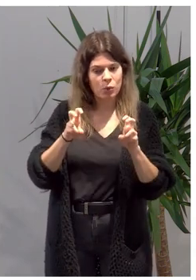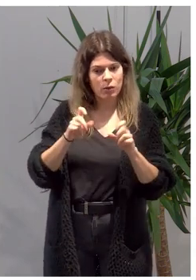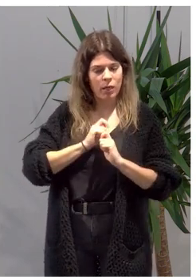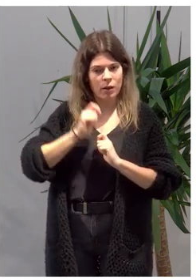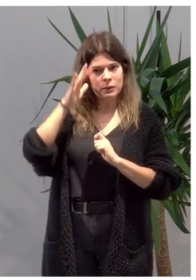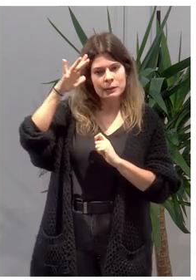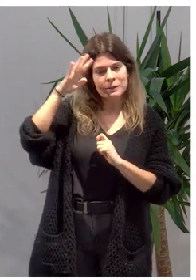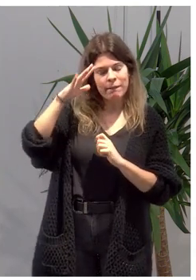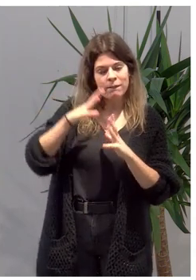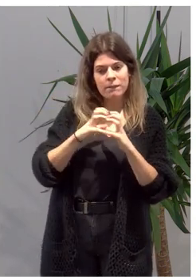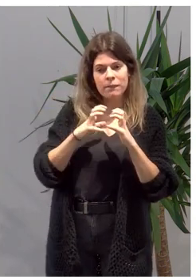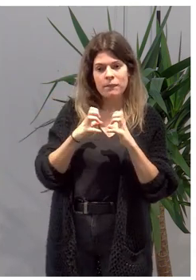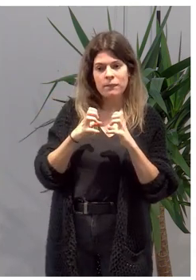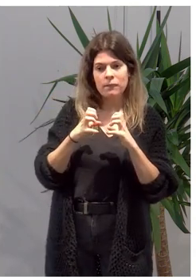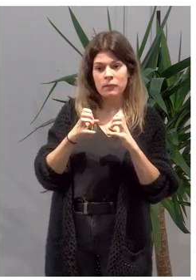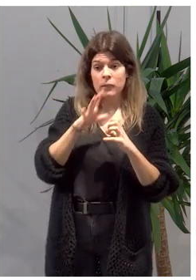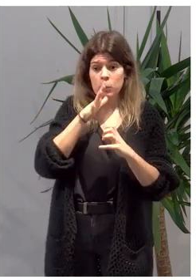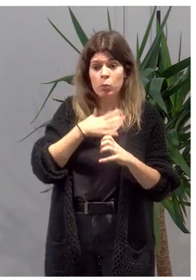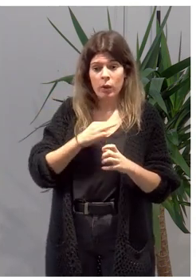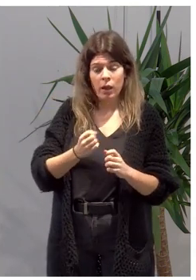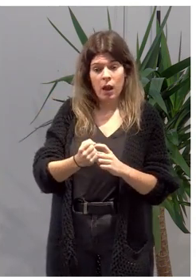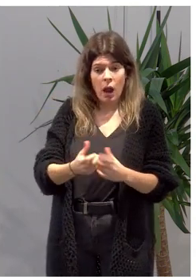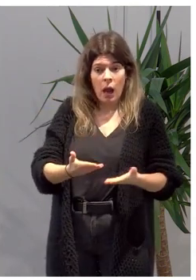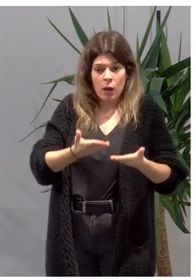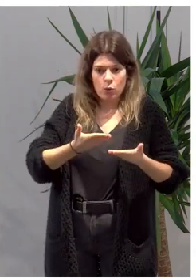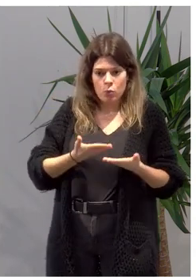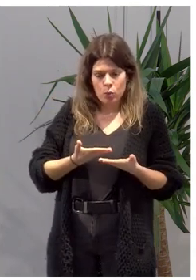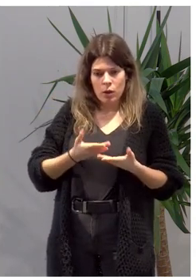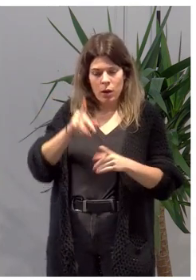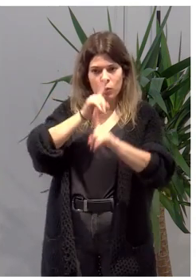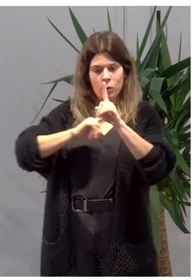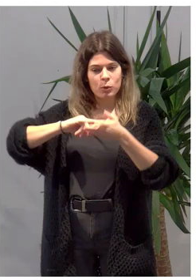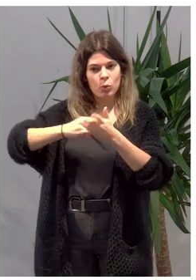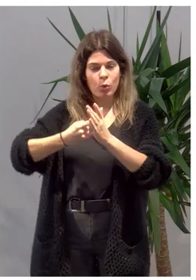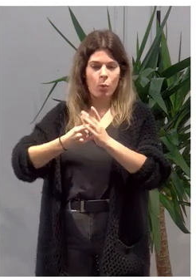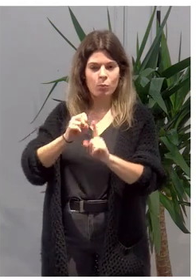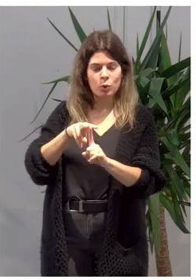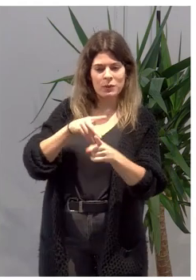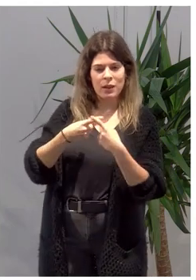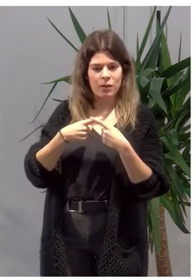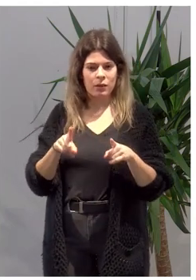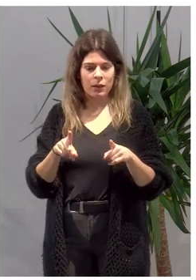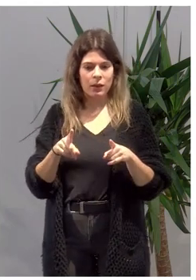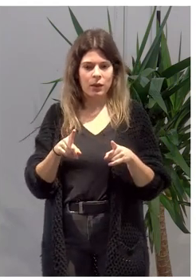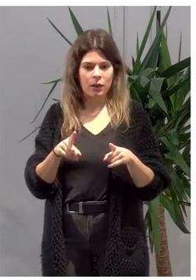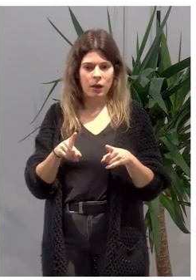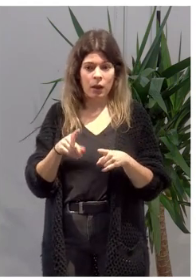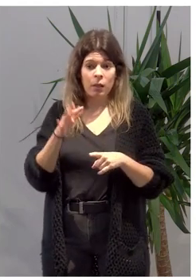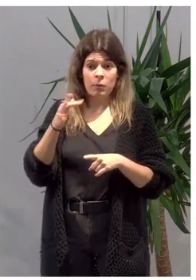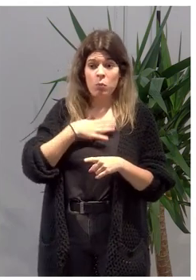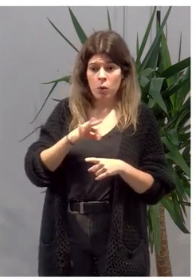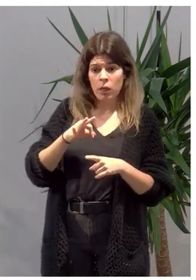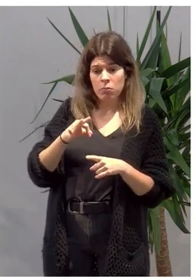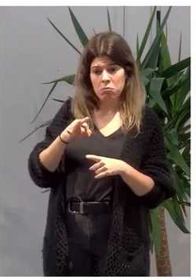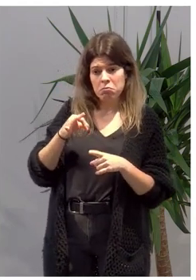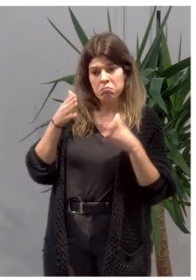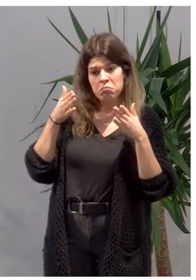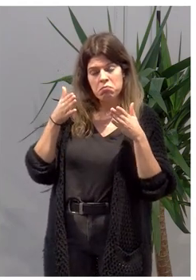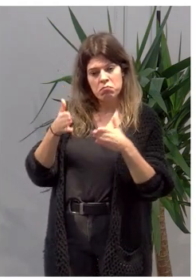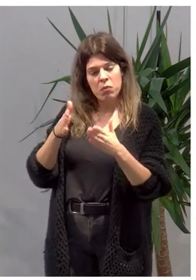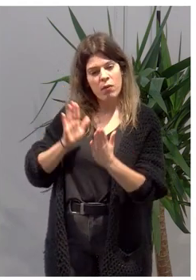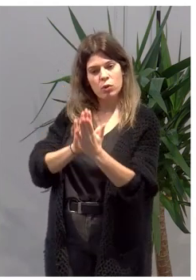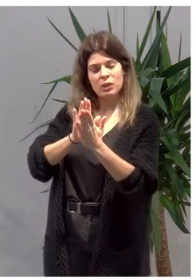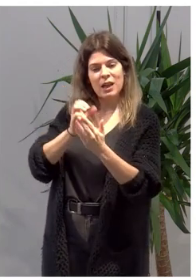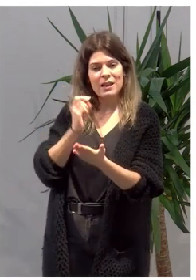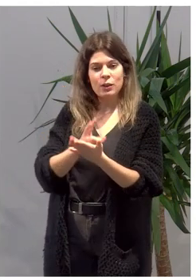pueden, desde luego, ayudar a resolver los problemas desde otra perspectiva y que nos permitan abordar estos retos del presente con